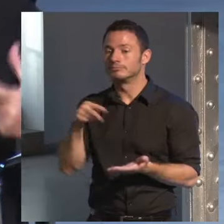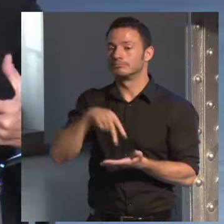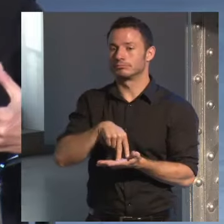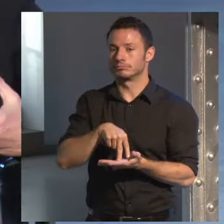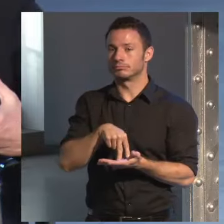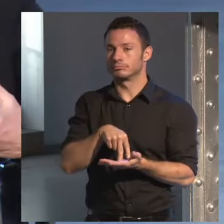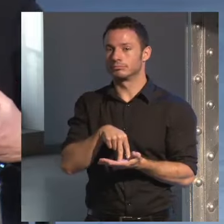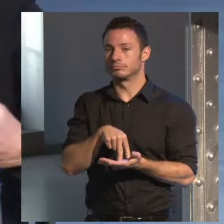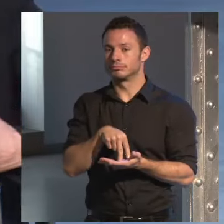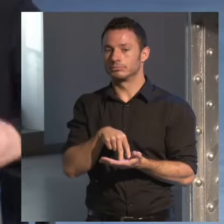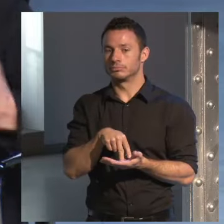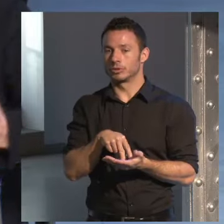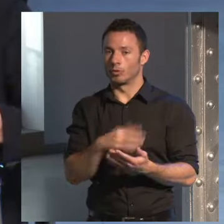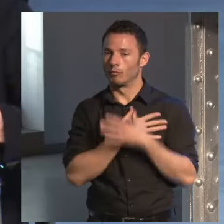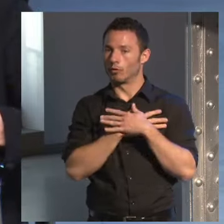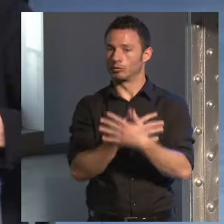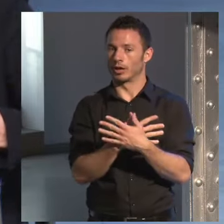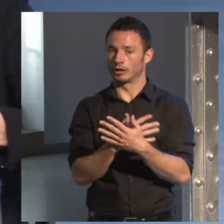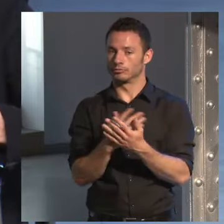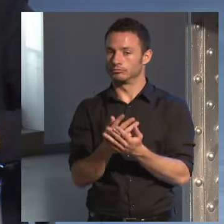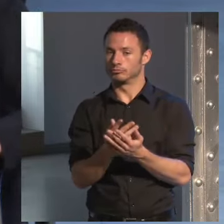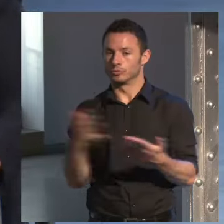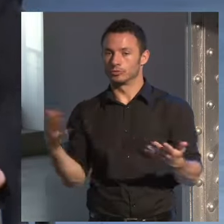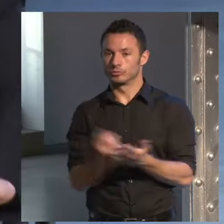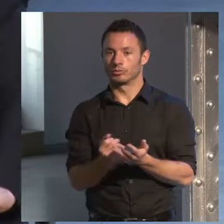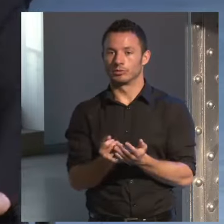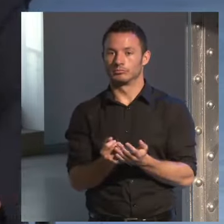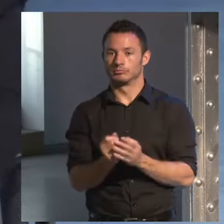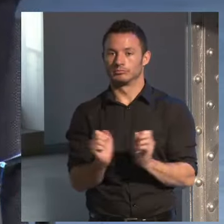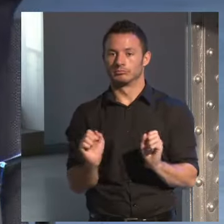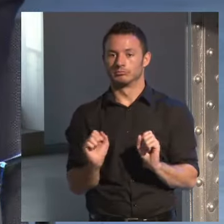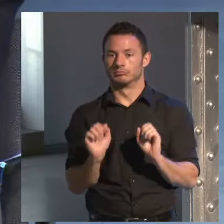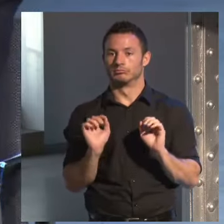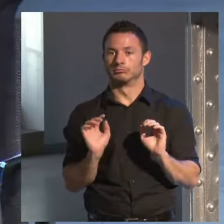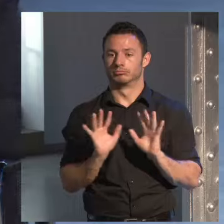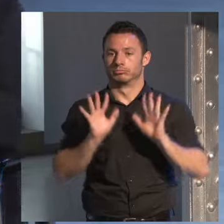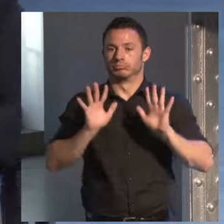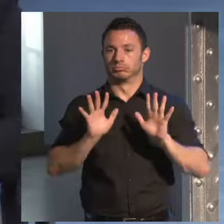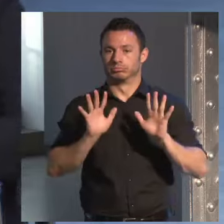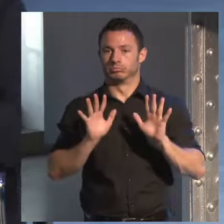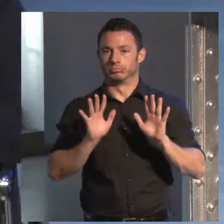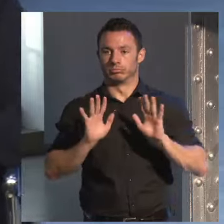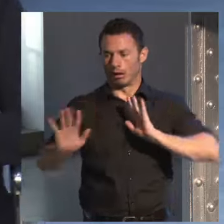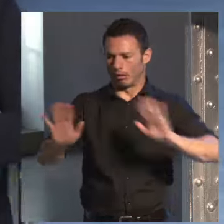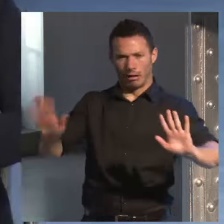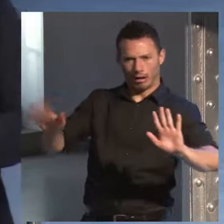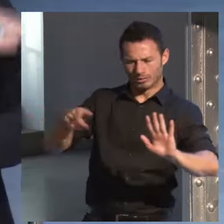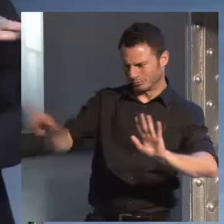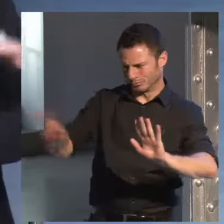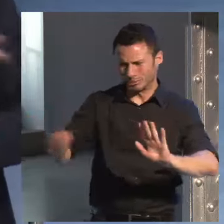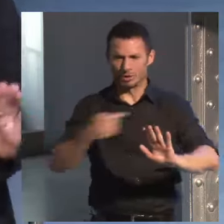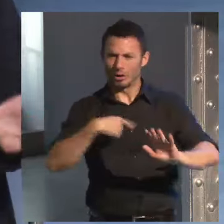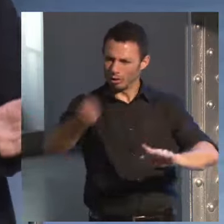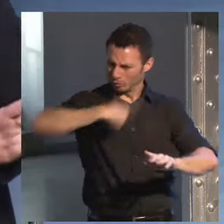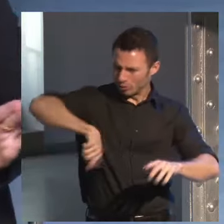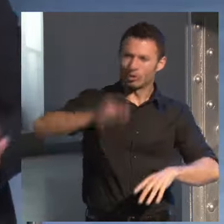en un acto voluntario y colectivo a mi marido no te muevas no te muevas esto en un momento nosotras a